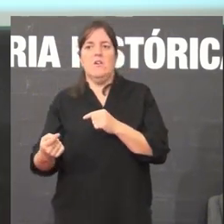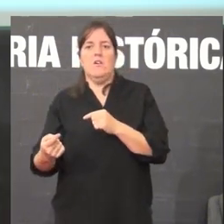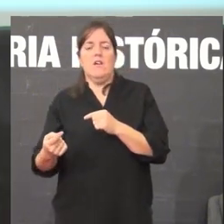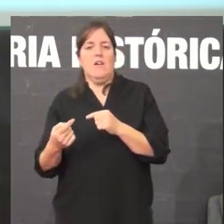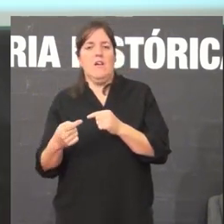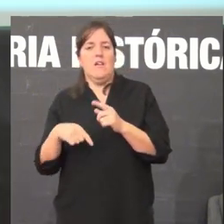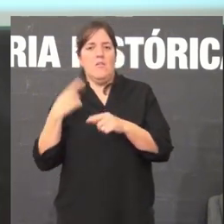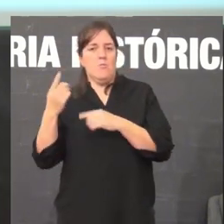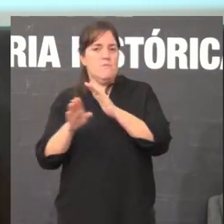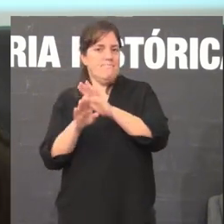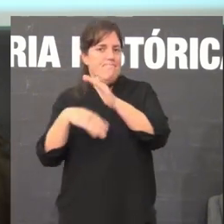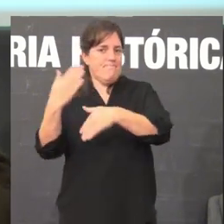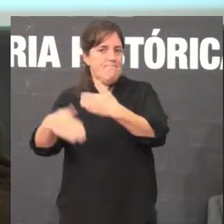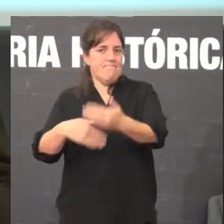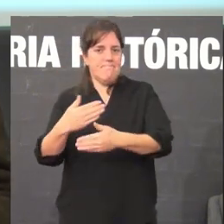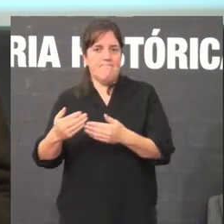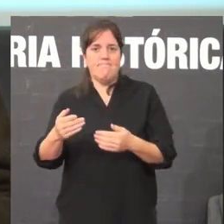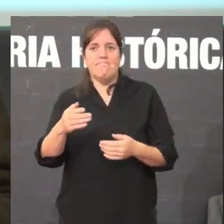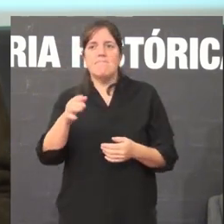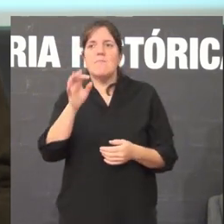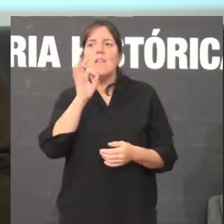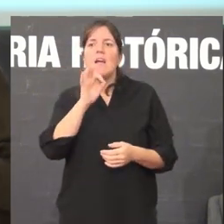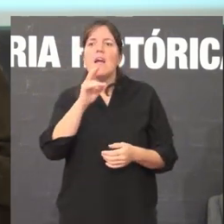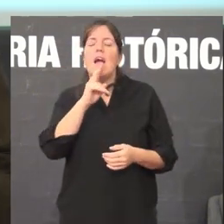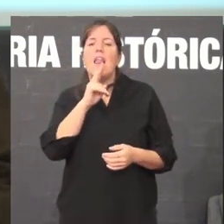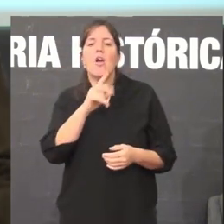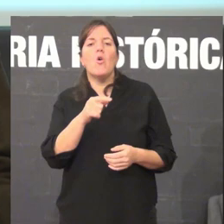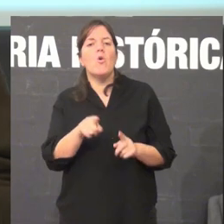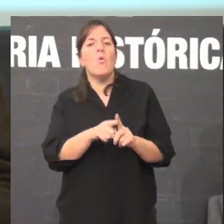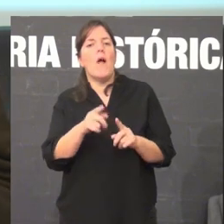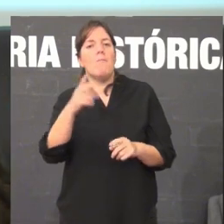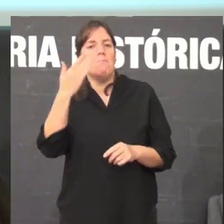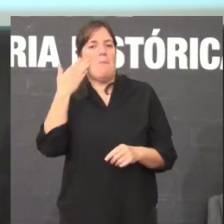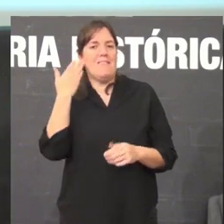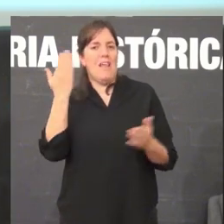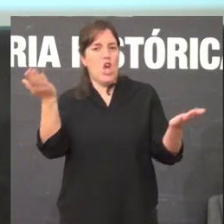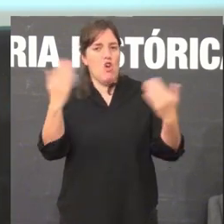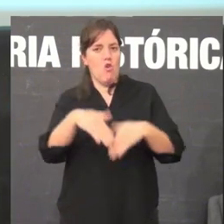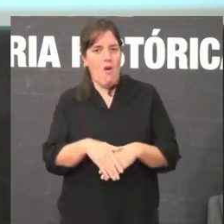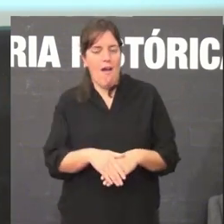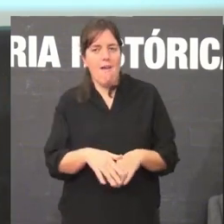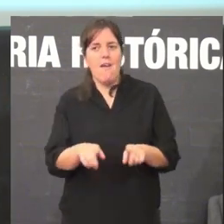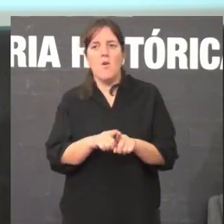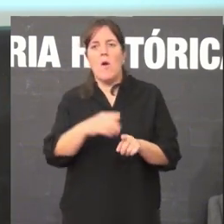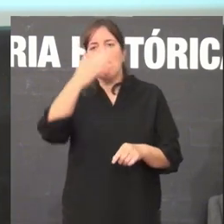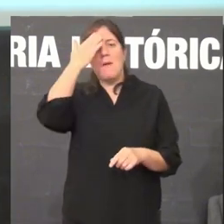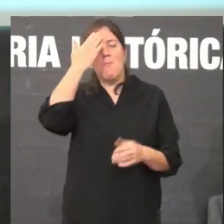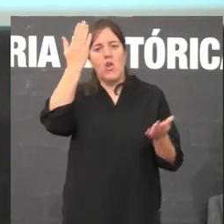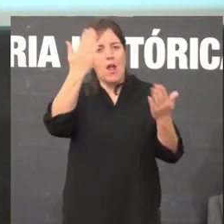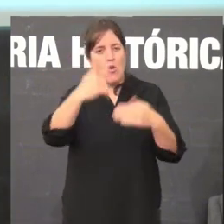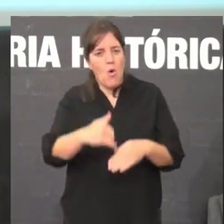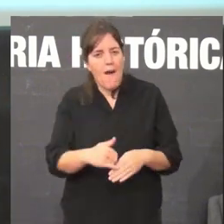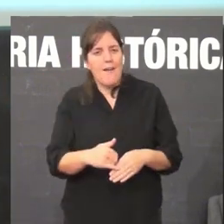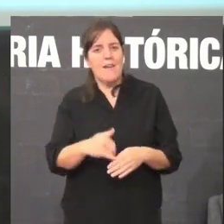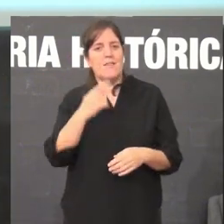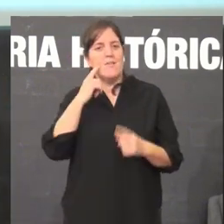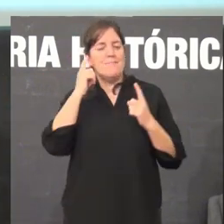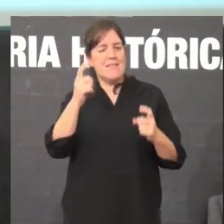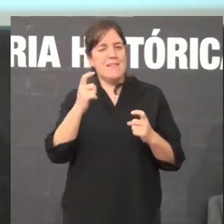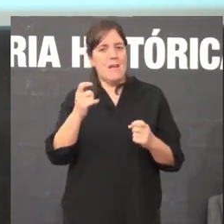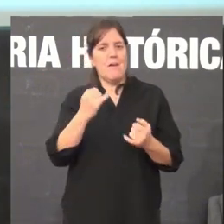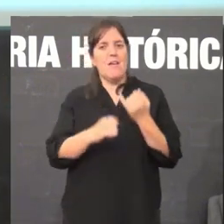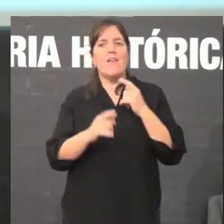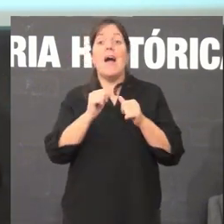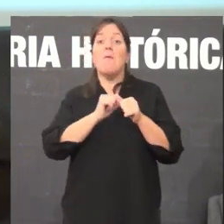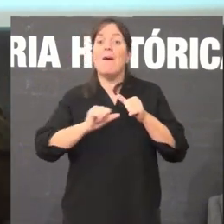vai-se avançando que o galego non teña prestixo que non teña que non teña memória do que foi e a